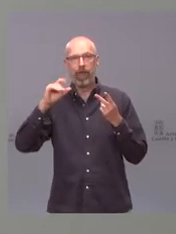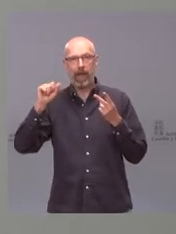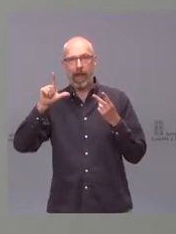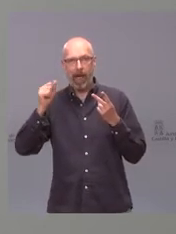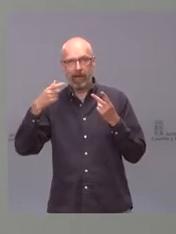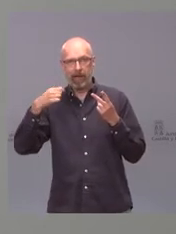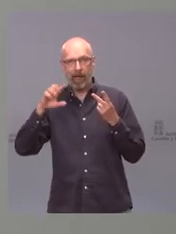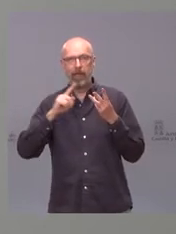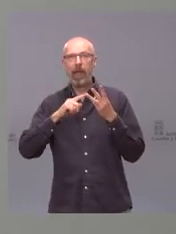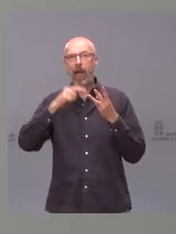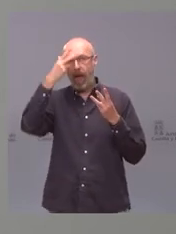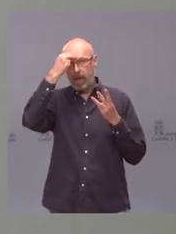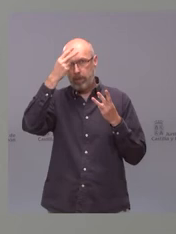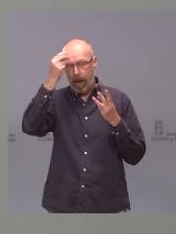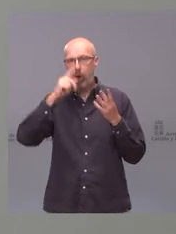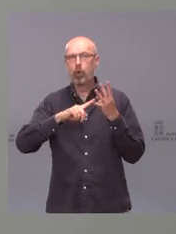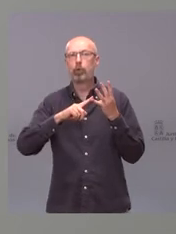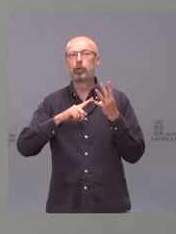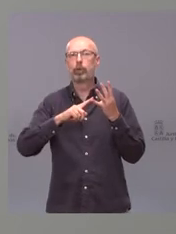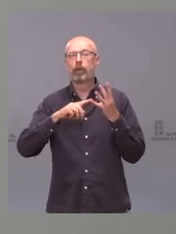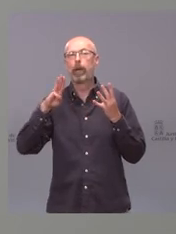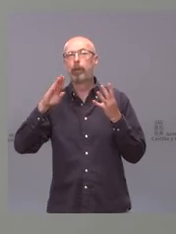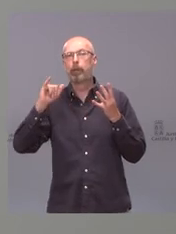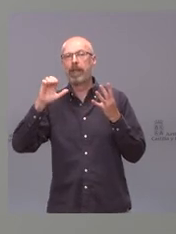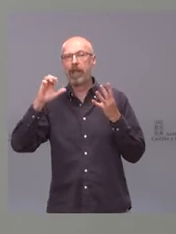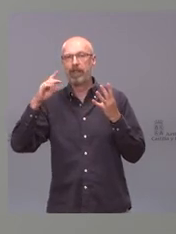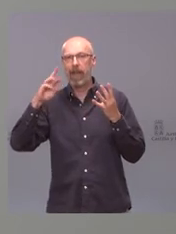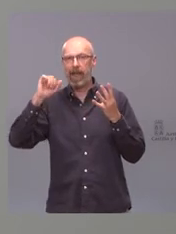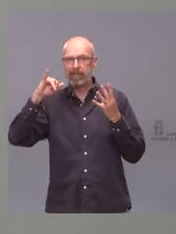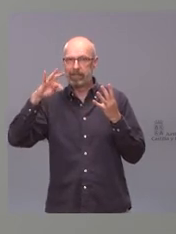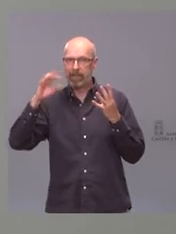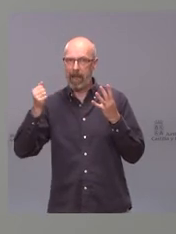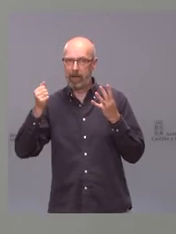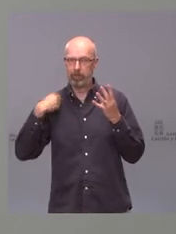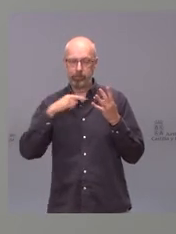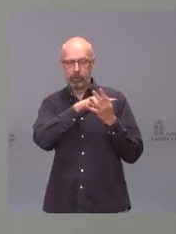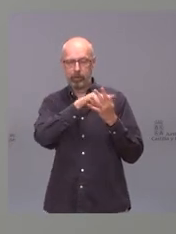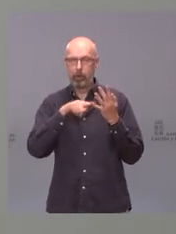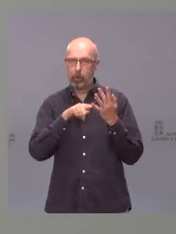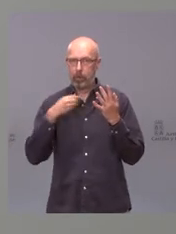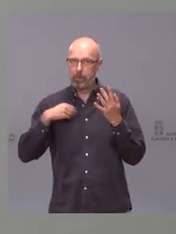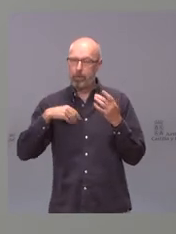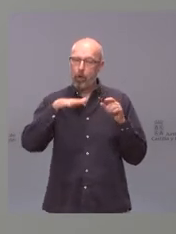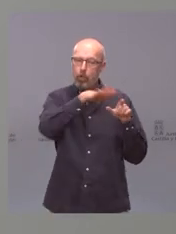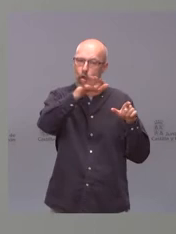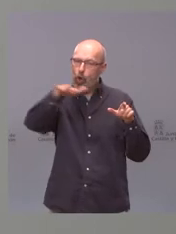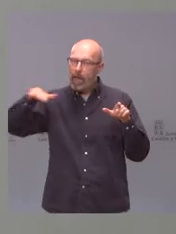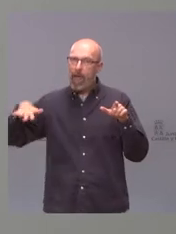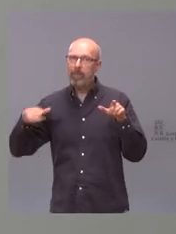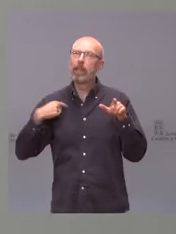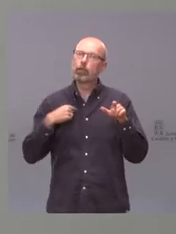básica de La Moraña y Piedraíta donde acudirán los de Barco de Ávila y Gredos es decir que